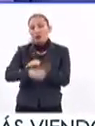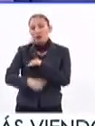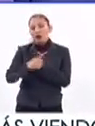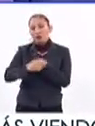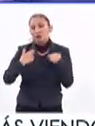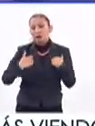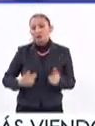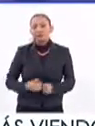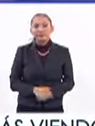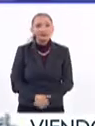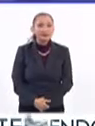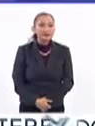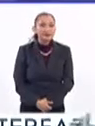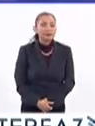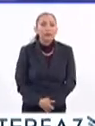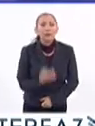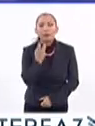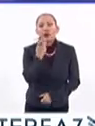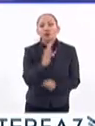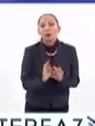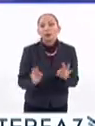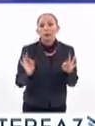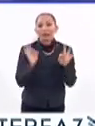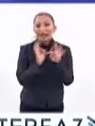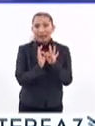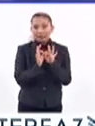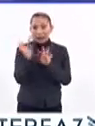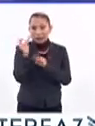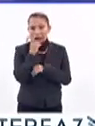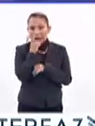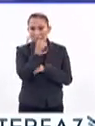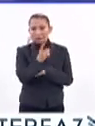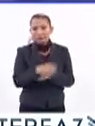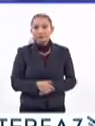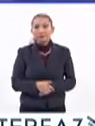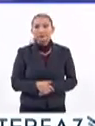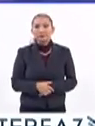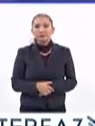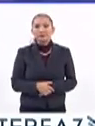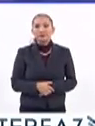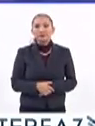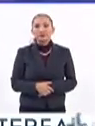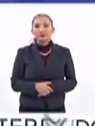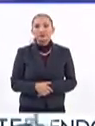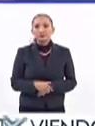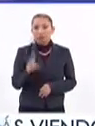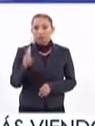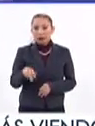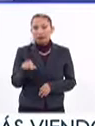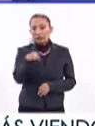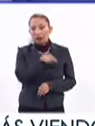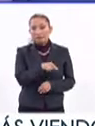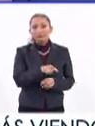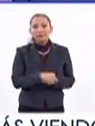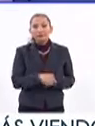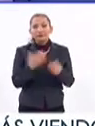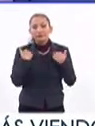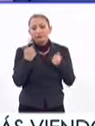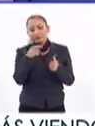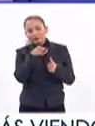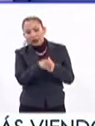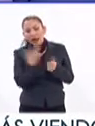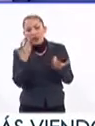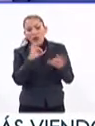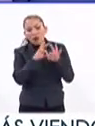estragos en la humanidad. Claro, es importante agregar a lo que comentas, Ana Cristina, que definitivamente, además de entender